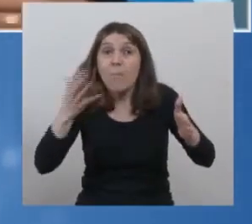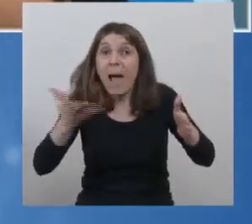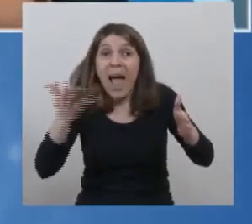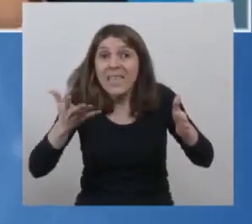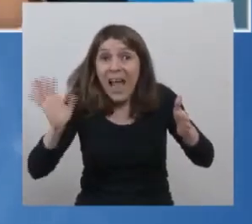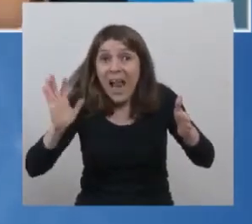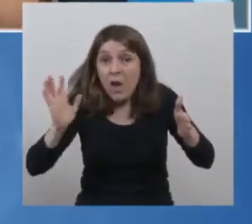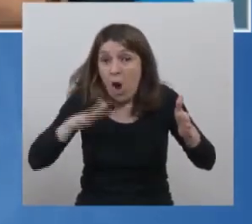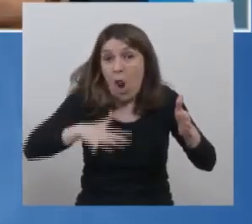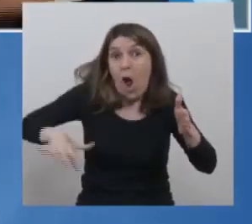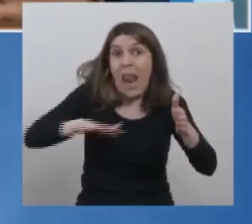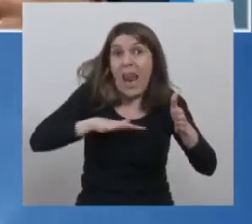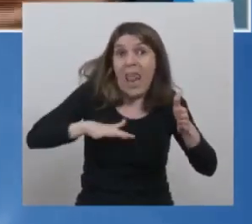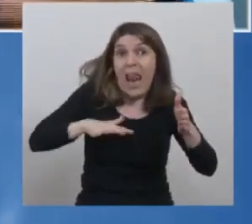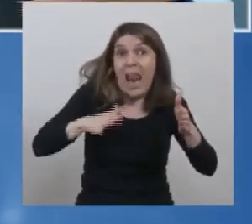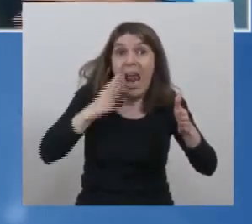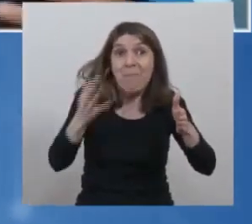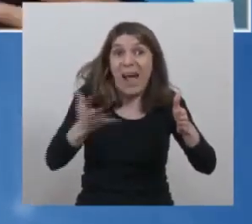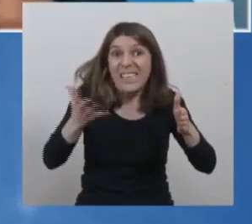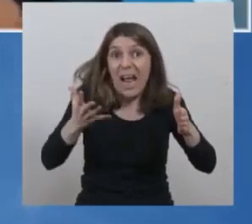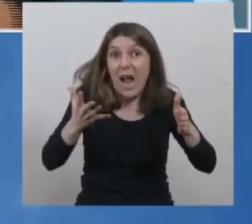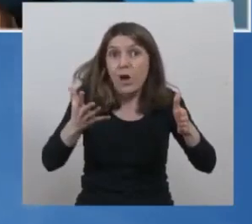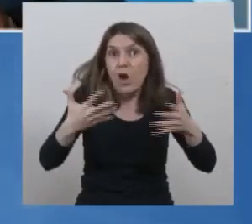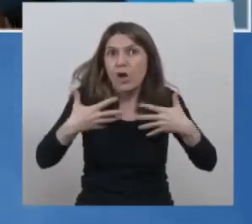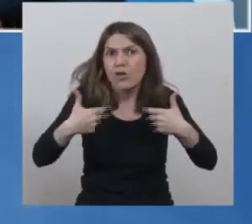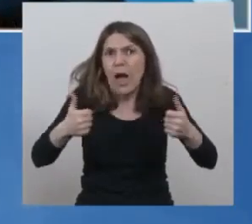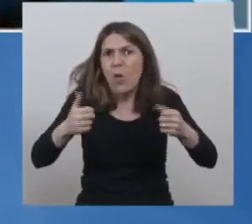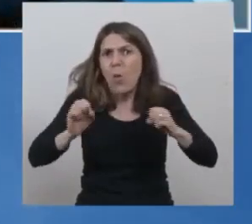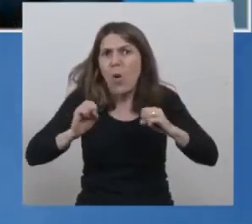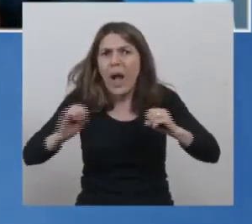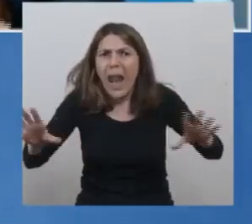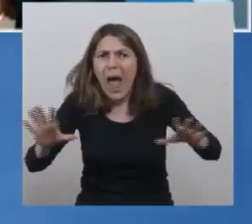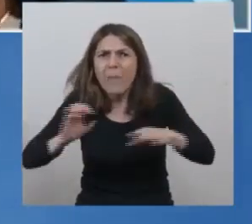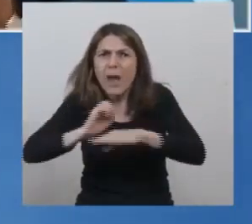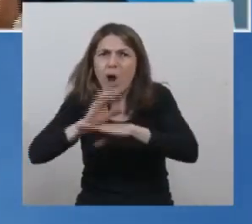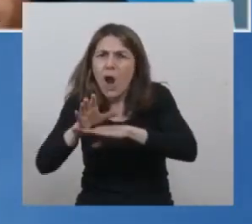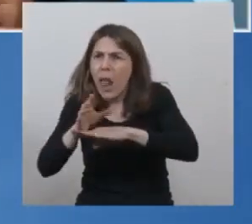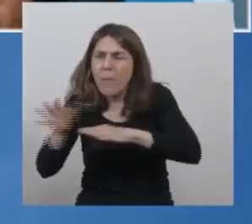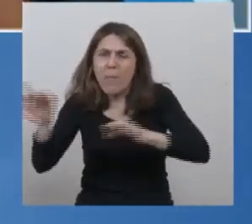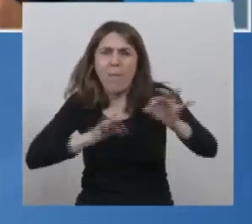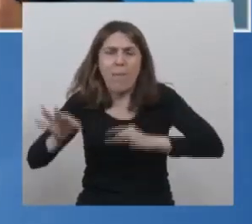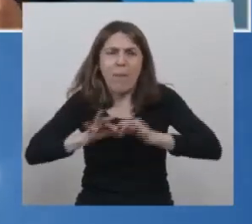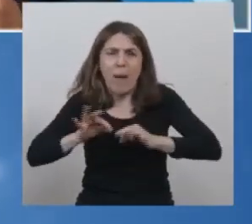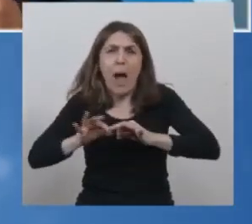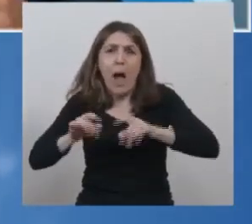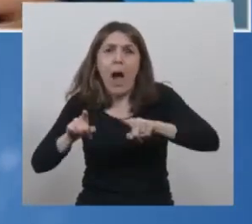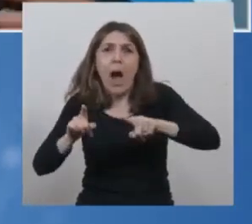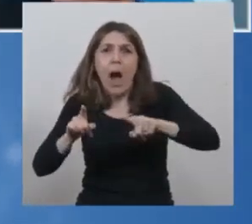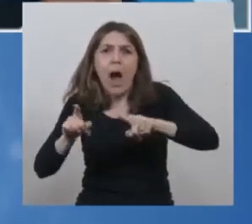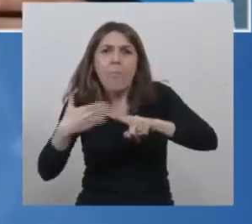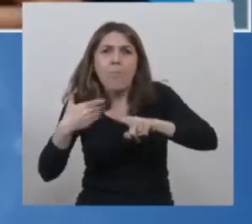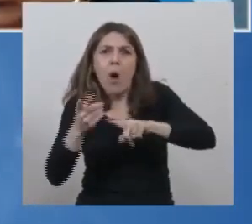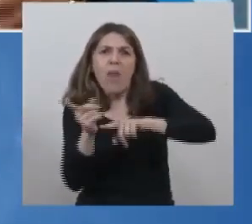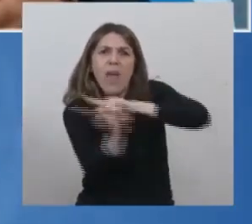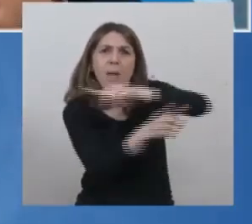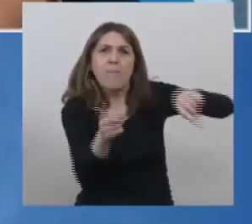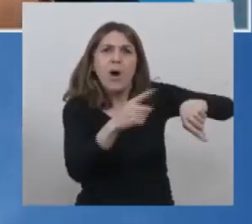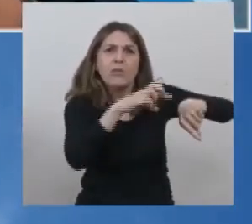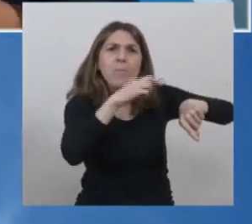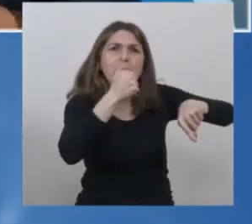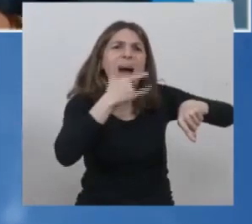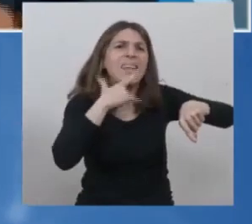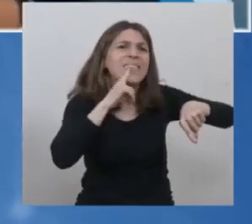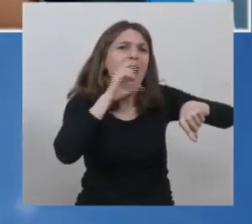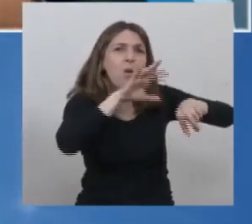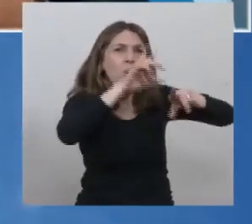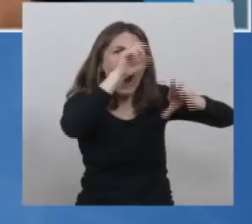algún problema más grave de la situación del COVID nos trasladamos al Hospital Pasteo de Villa María que es el COE